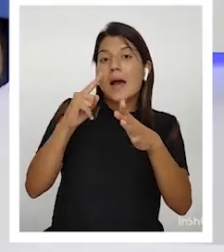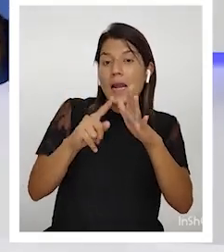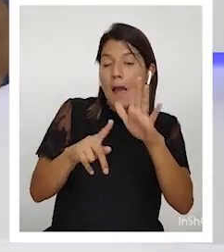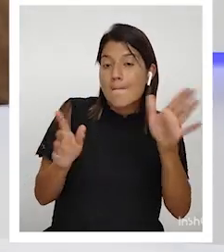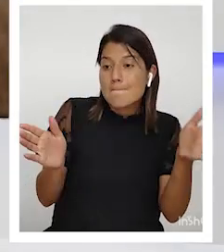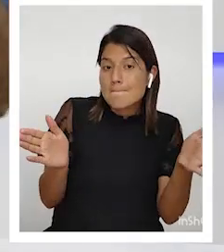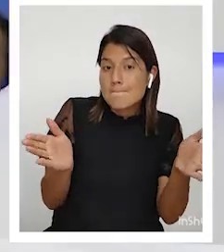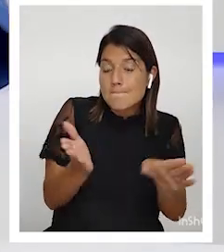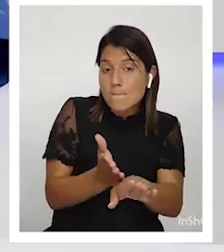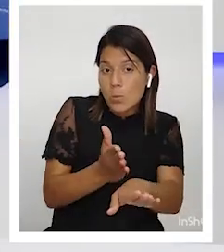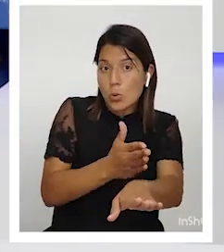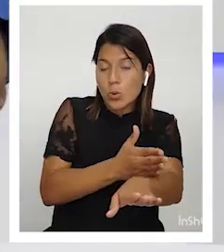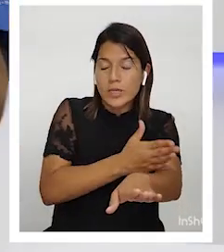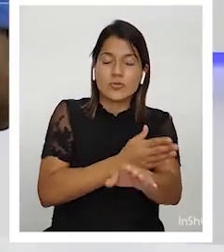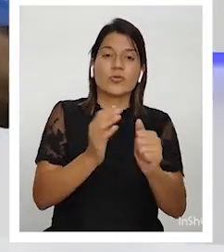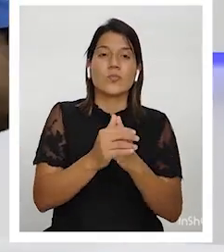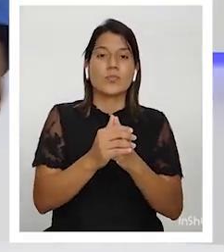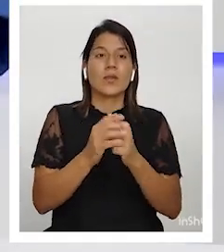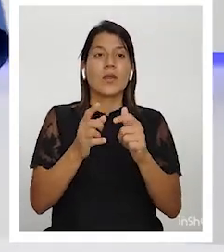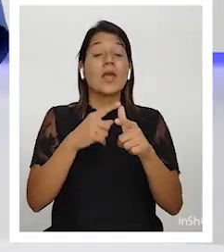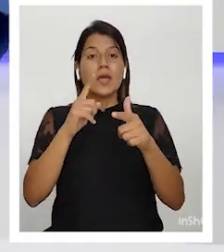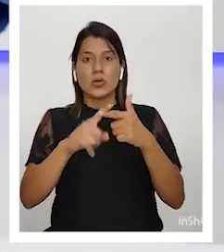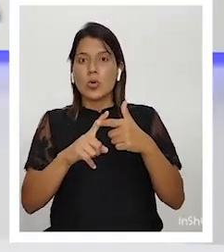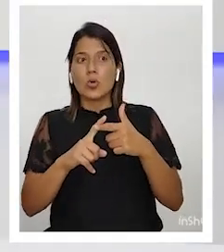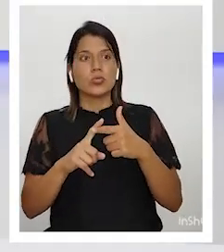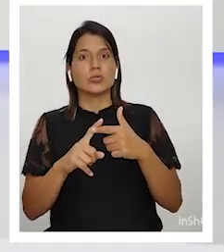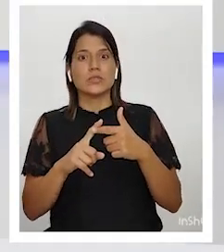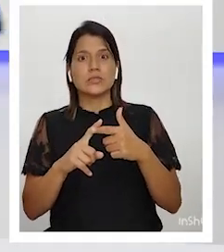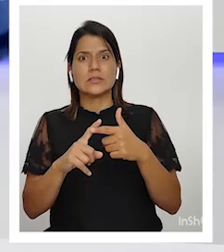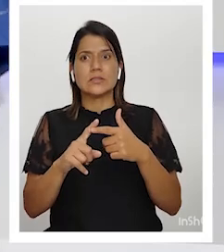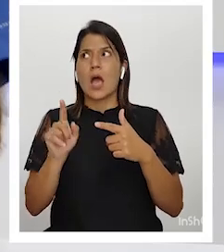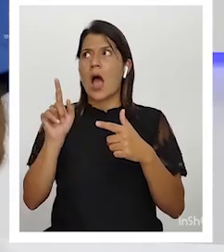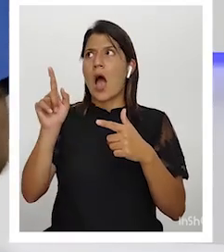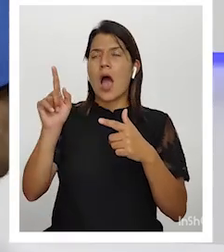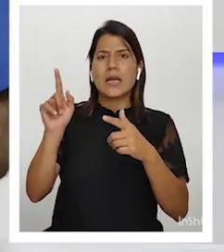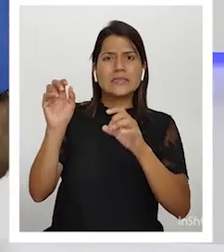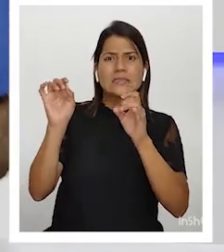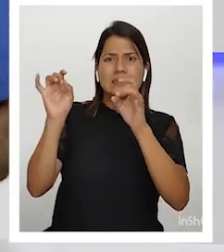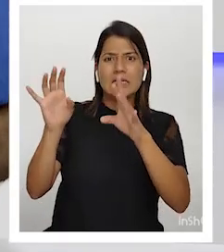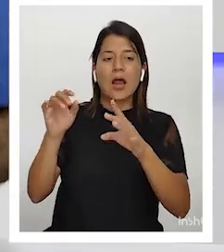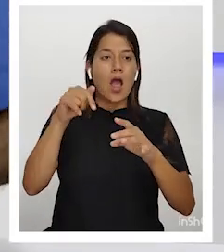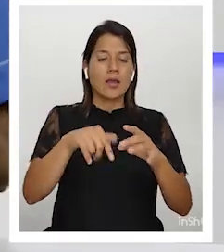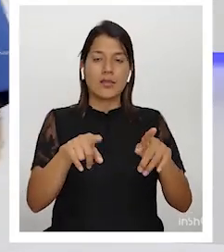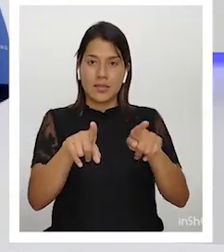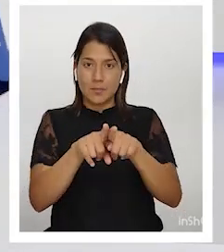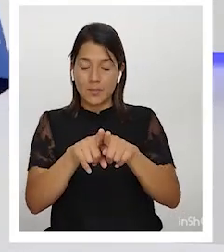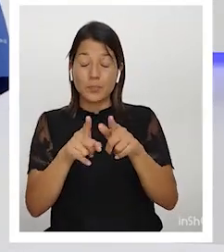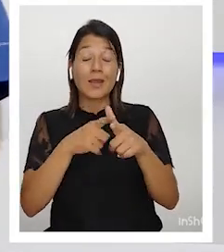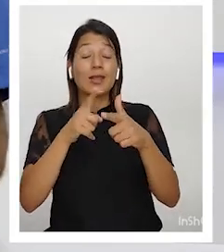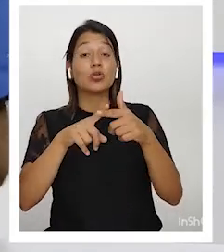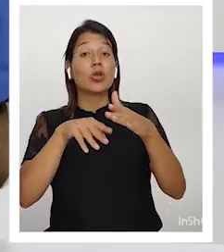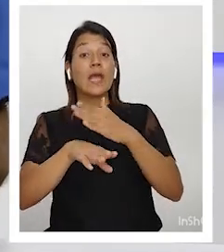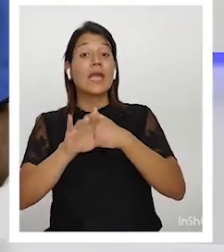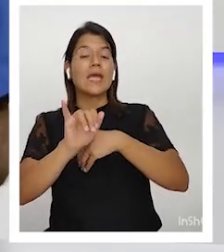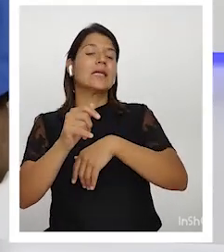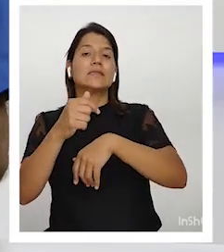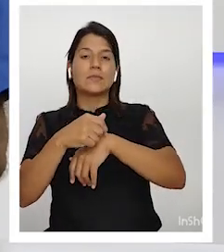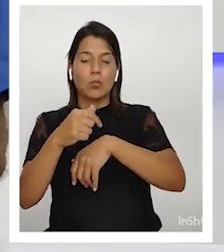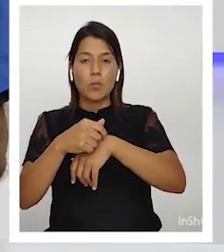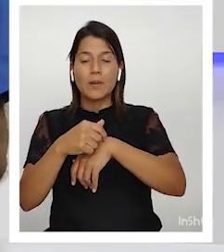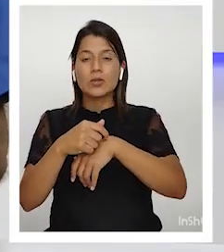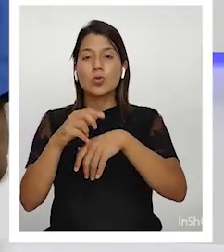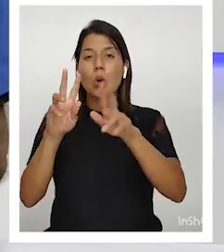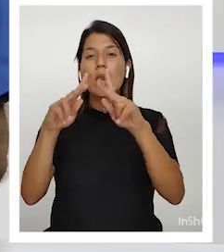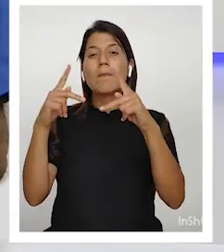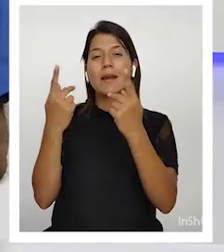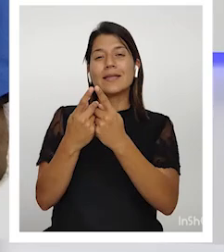Este, es la visión macro, la región arde, aquí también. Este, en ese entonces, el Partido Vanguardia